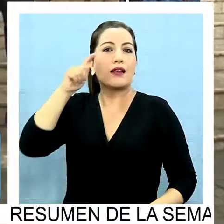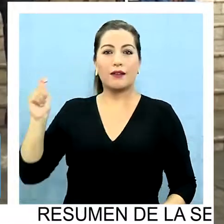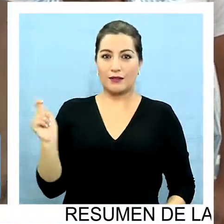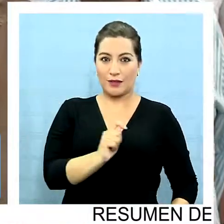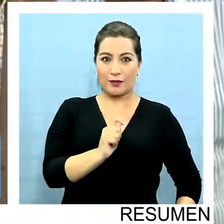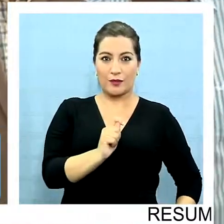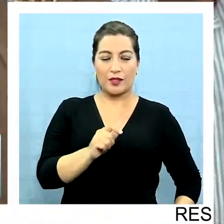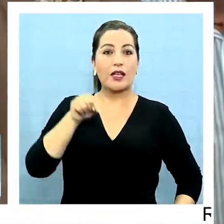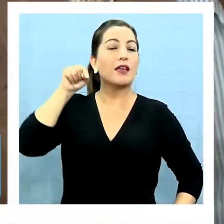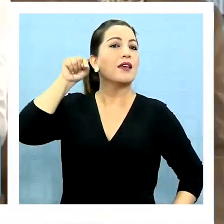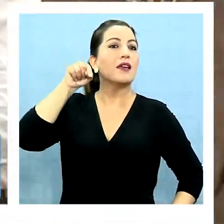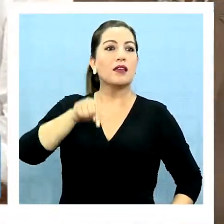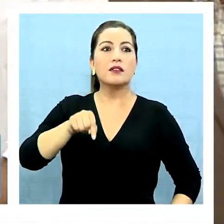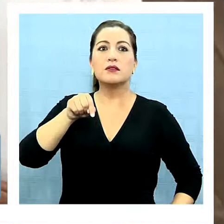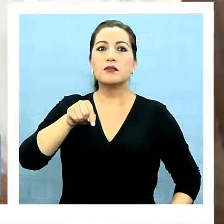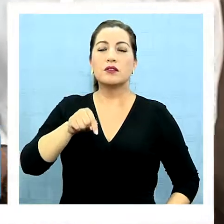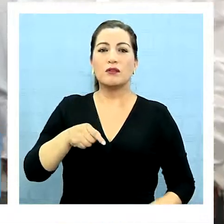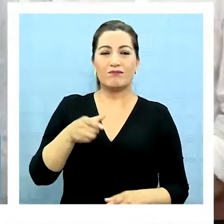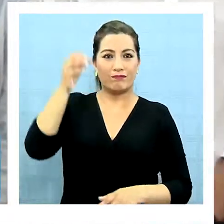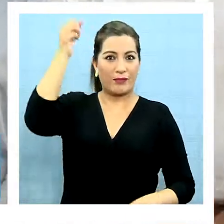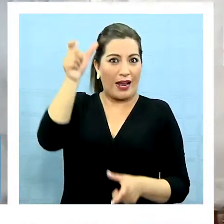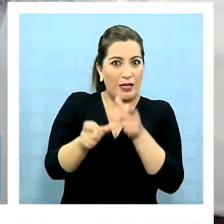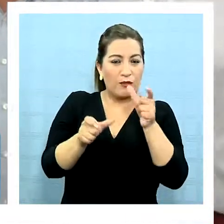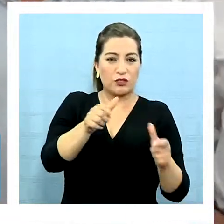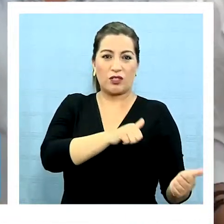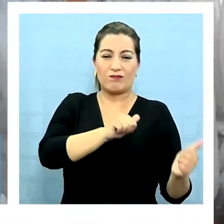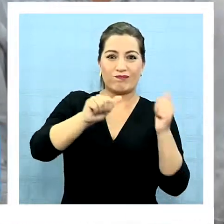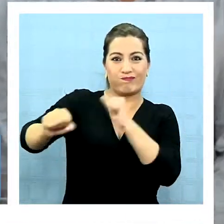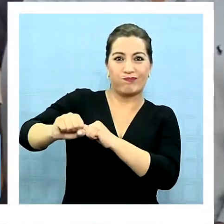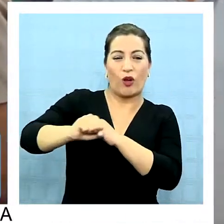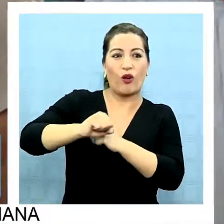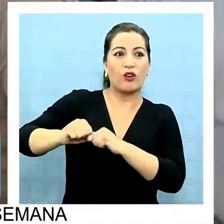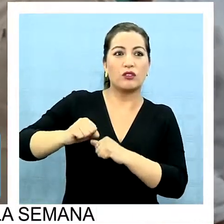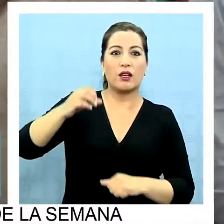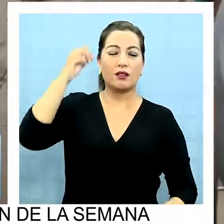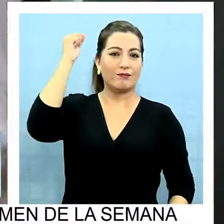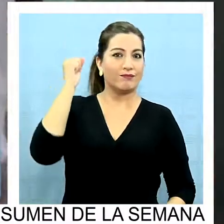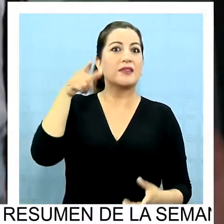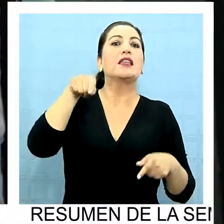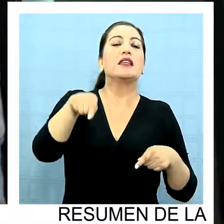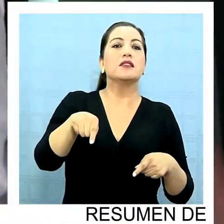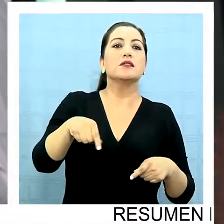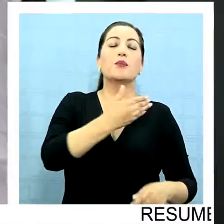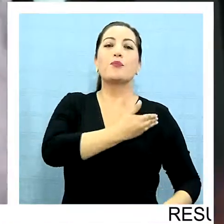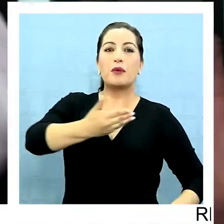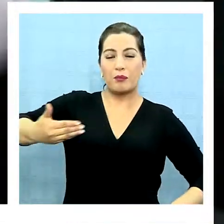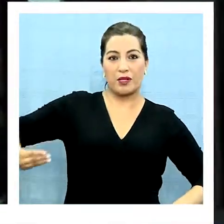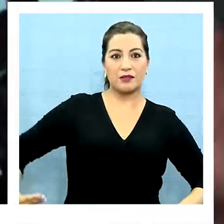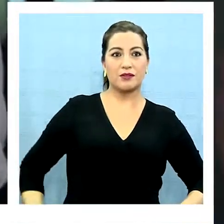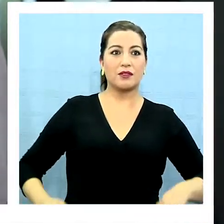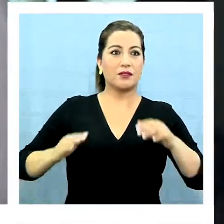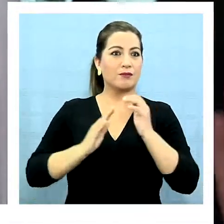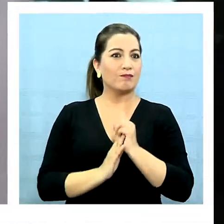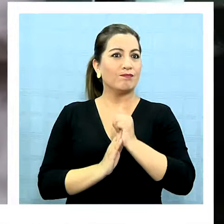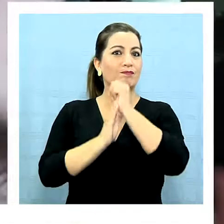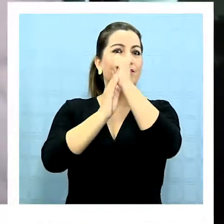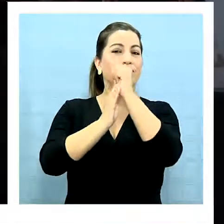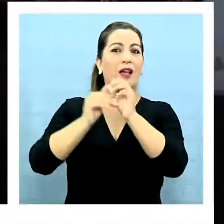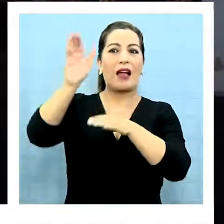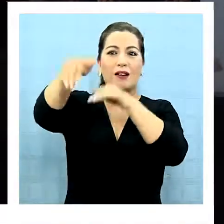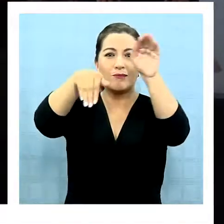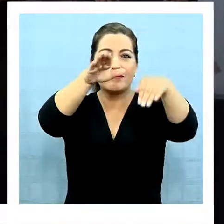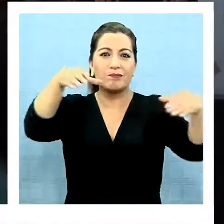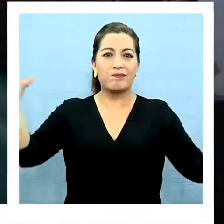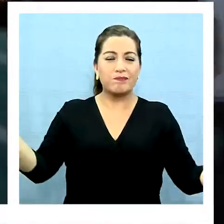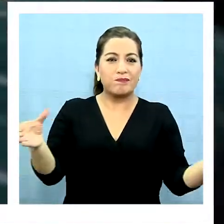Guillér en Tarapacá. Espaldará su alcalde y ato presidencial con el electo senador Jorge Soria como presidente y encargado